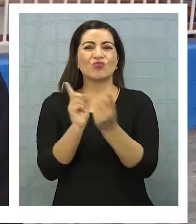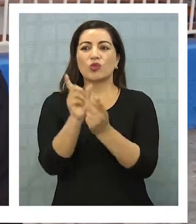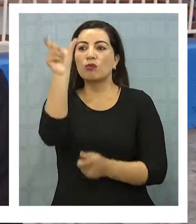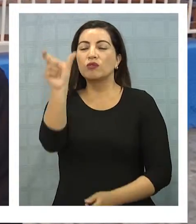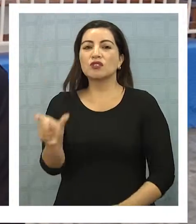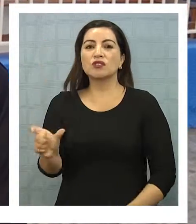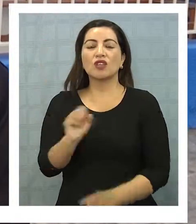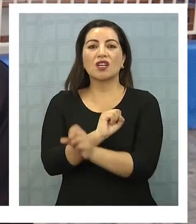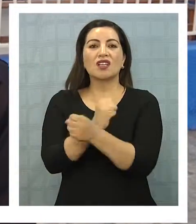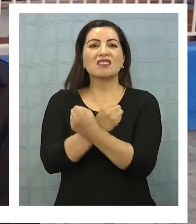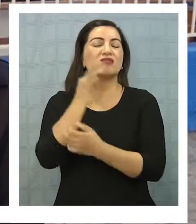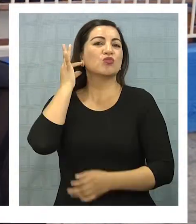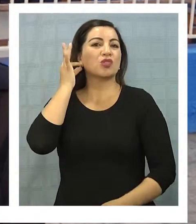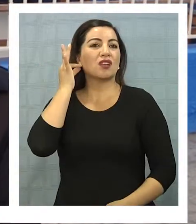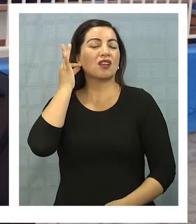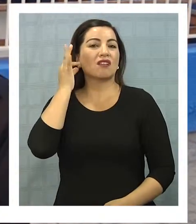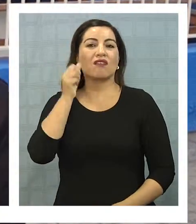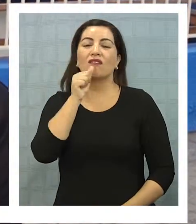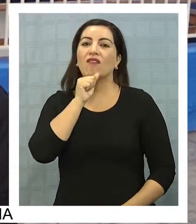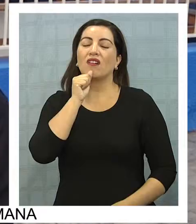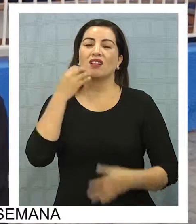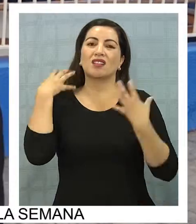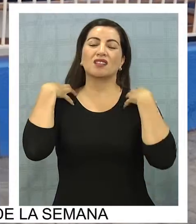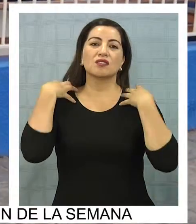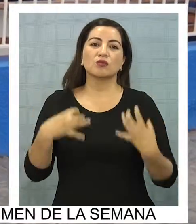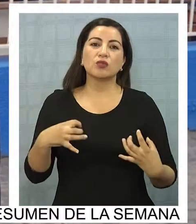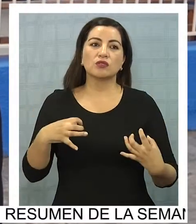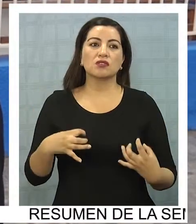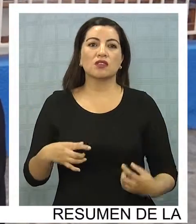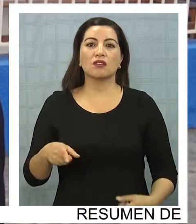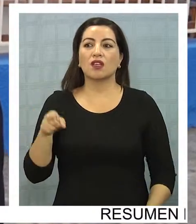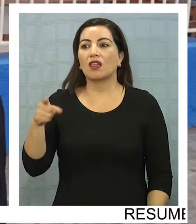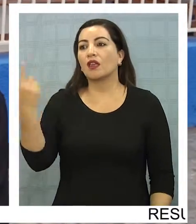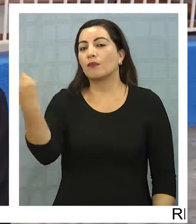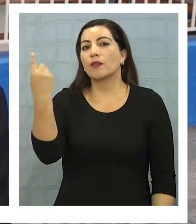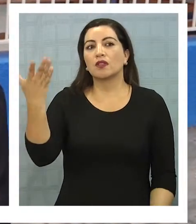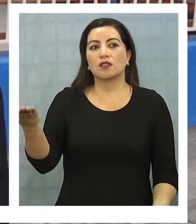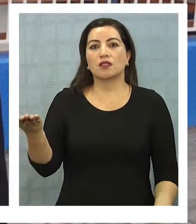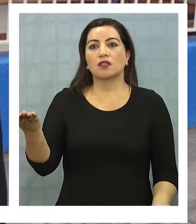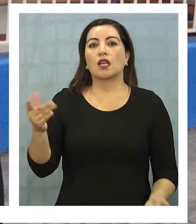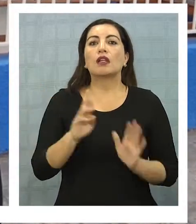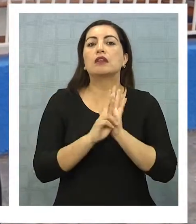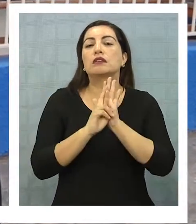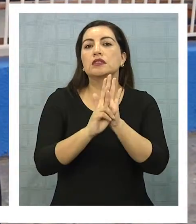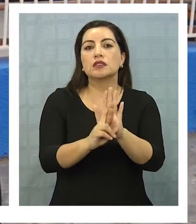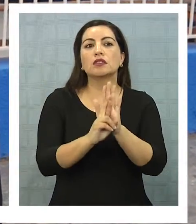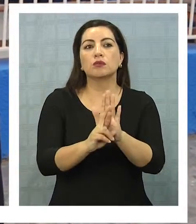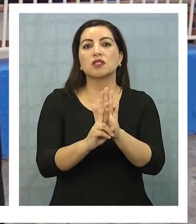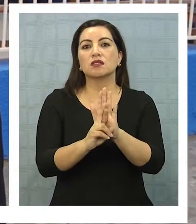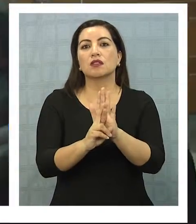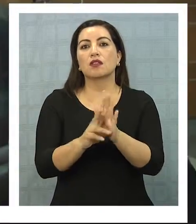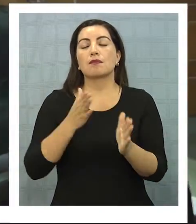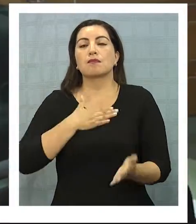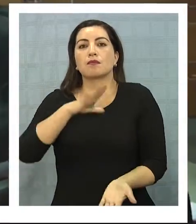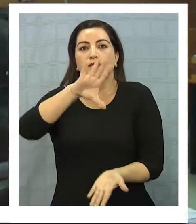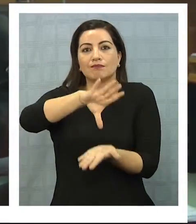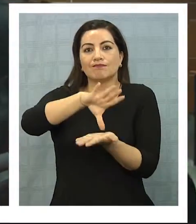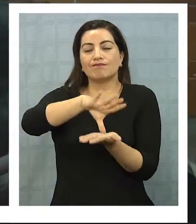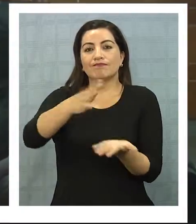irresponsable. Independiente que sea ella en particular, lamentablemente está representando hoy día en nuestro país